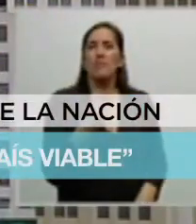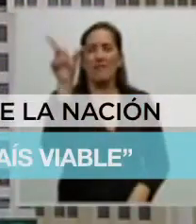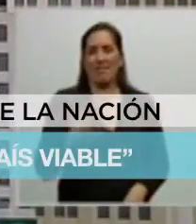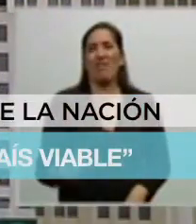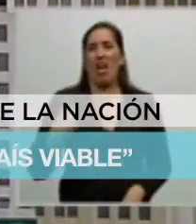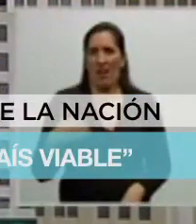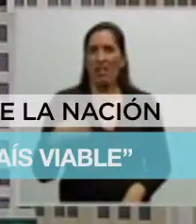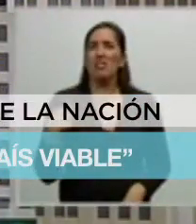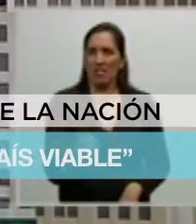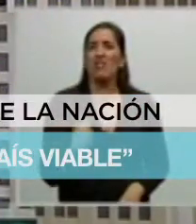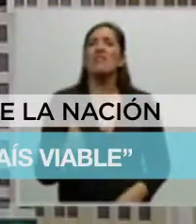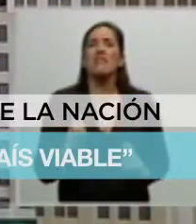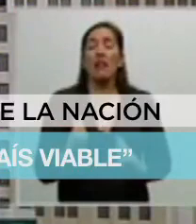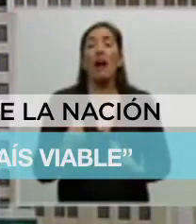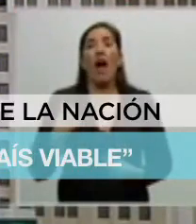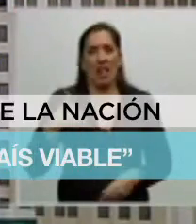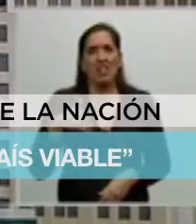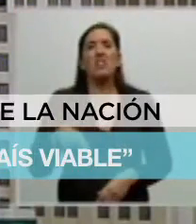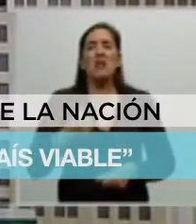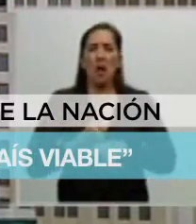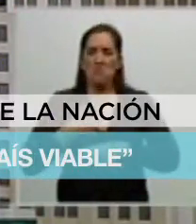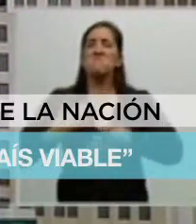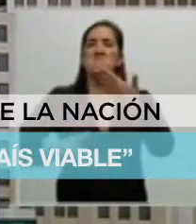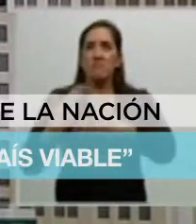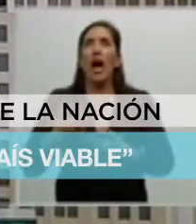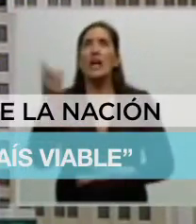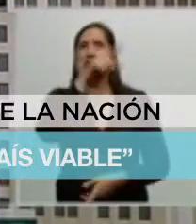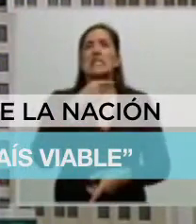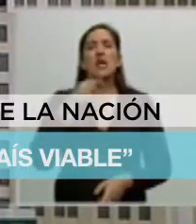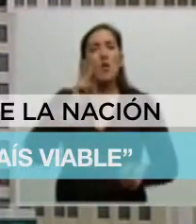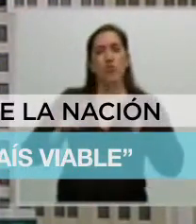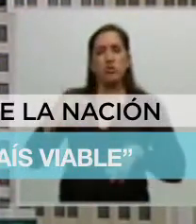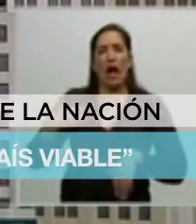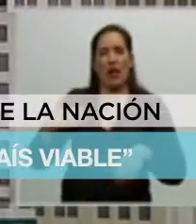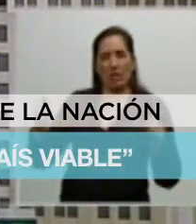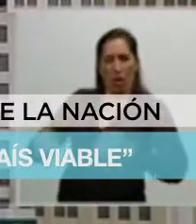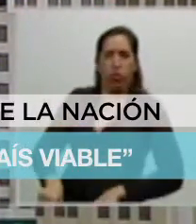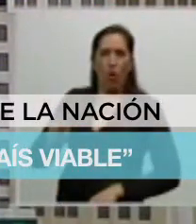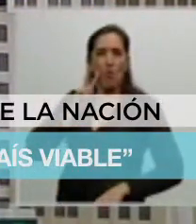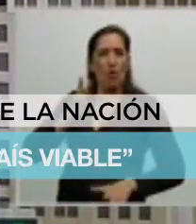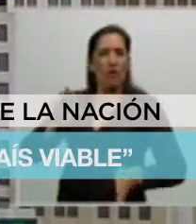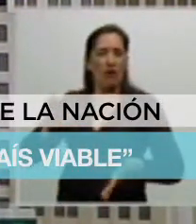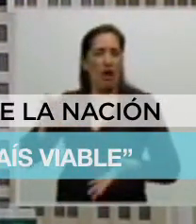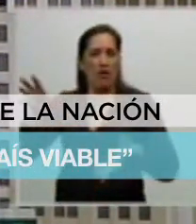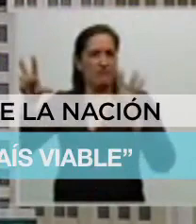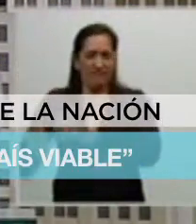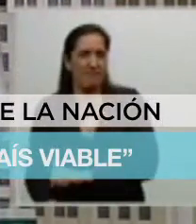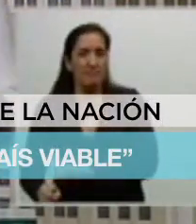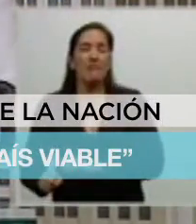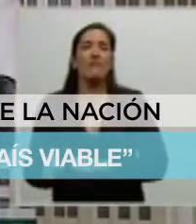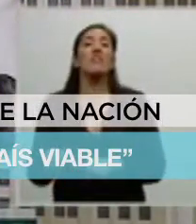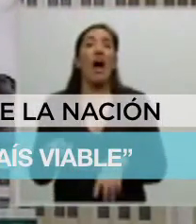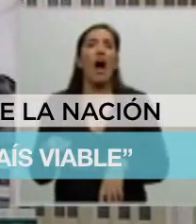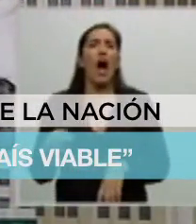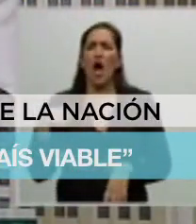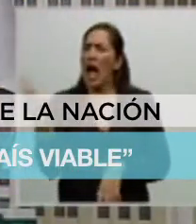país y volvemos a ser un país viable es que nos quieren tumbar. Argentinos juntos. Estemos muy juntos.